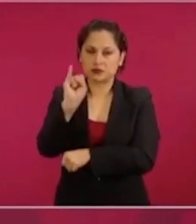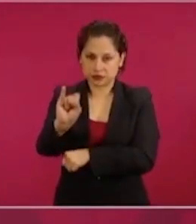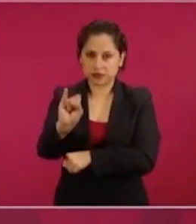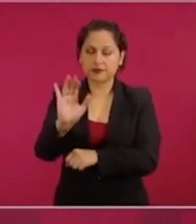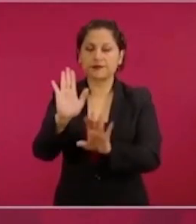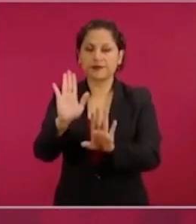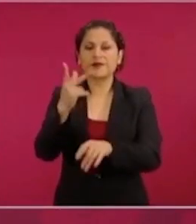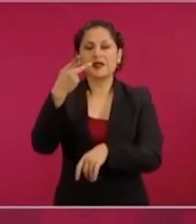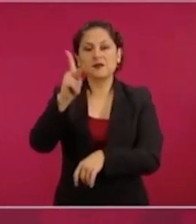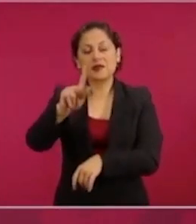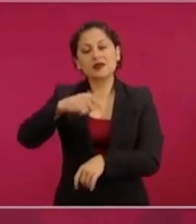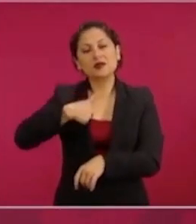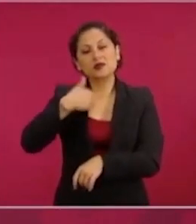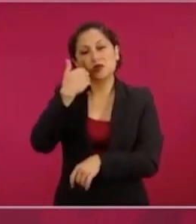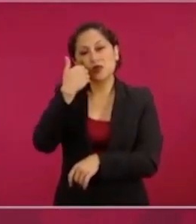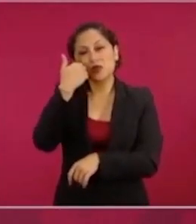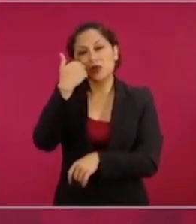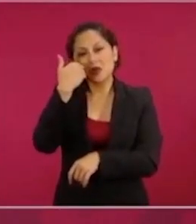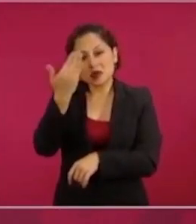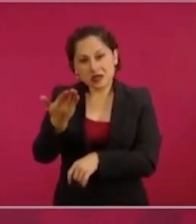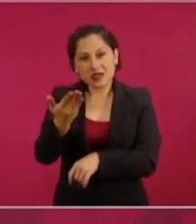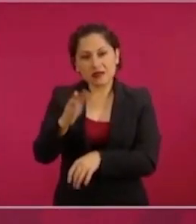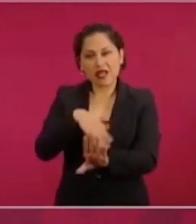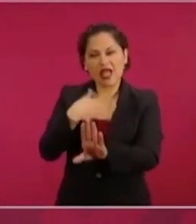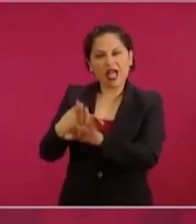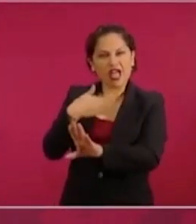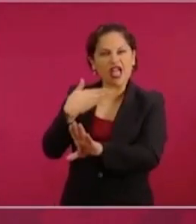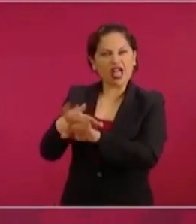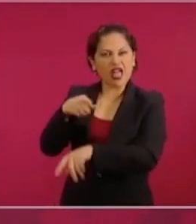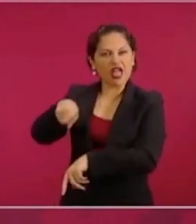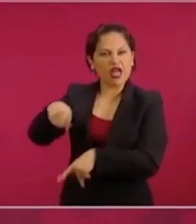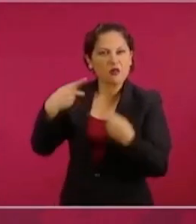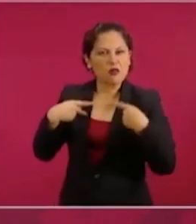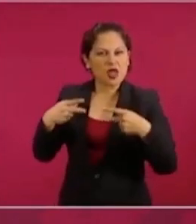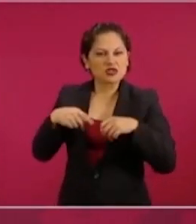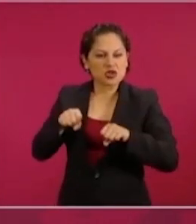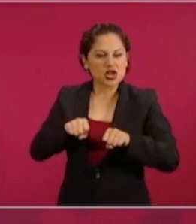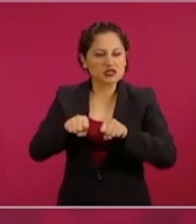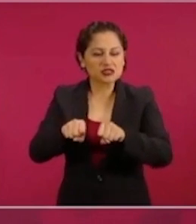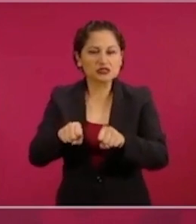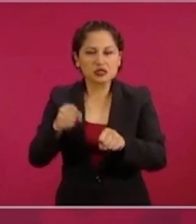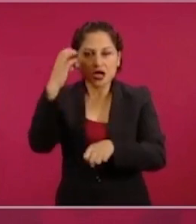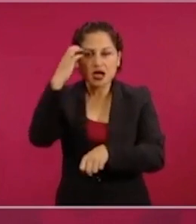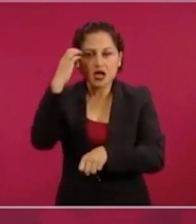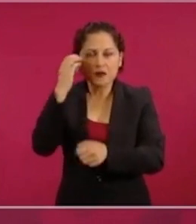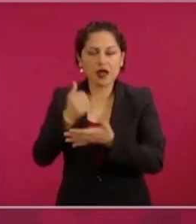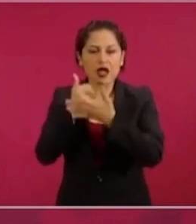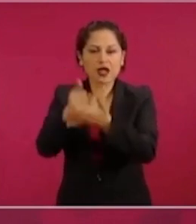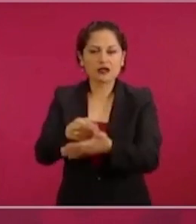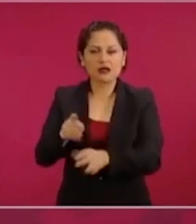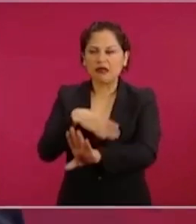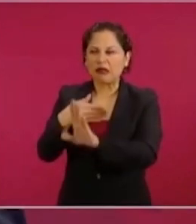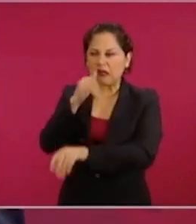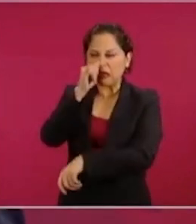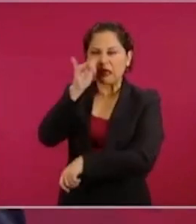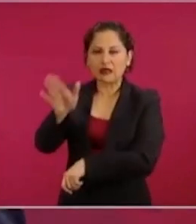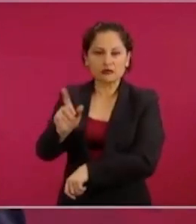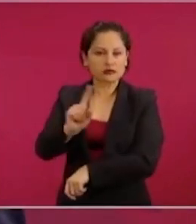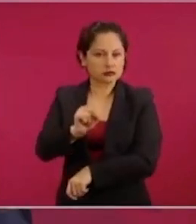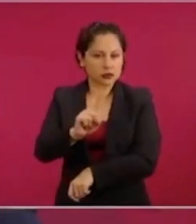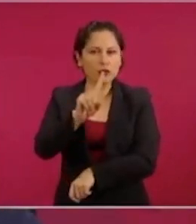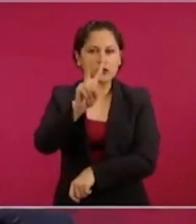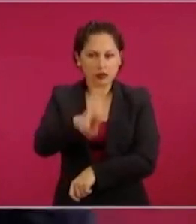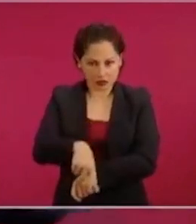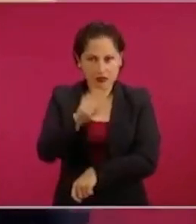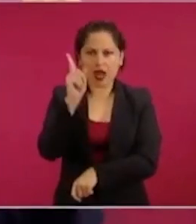No debería haber escarnio sobre los camilleros y sobre el personal que hace este tipo de maniobras. Son maniobras complicadas de por sí, ahora